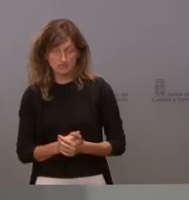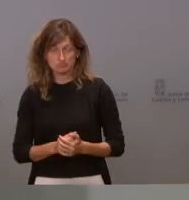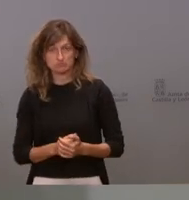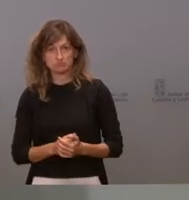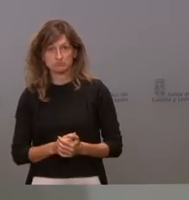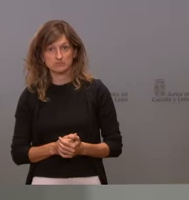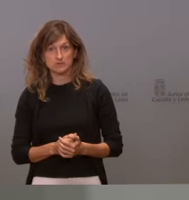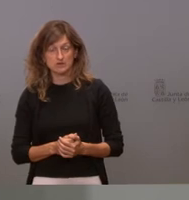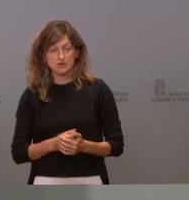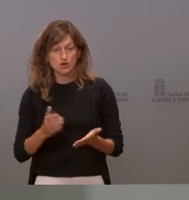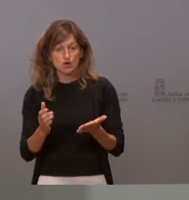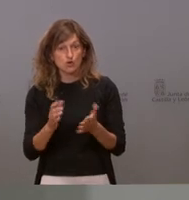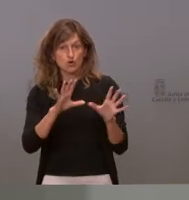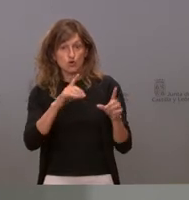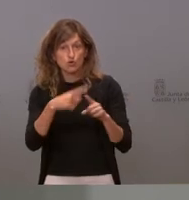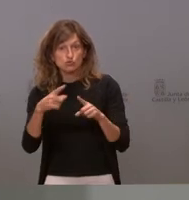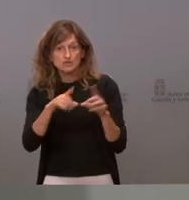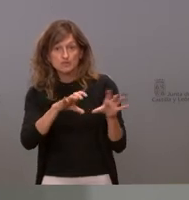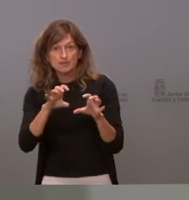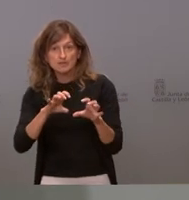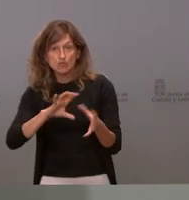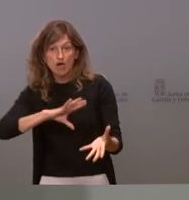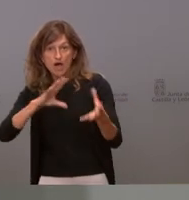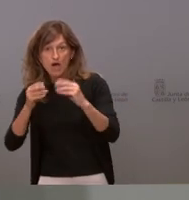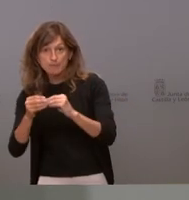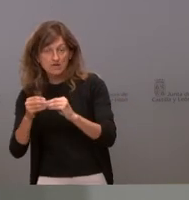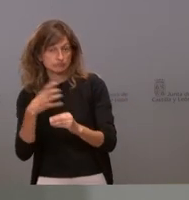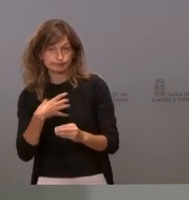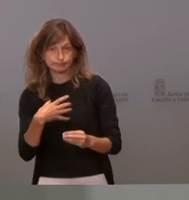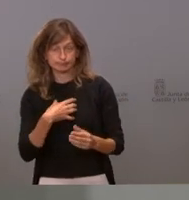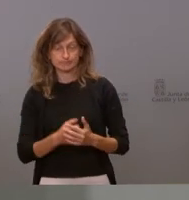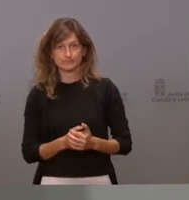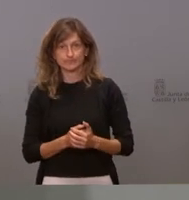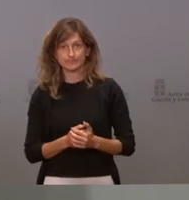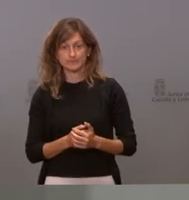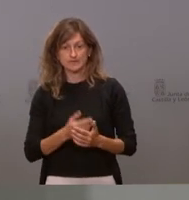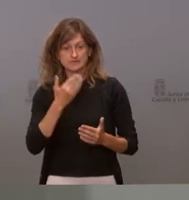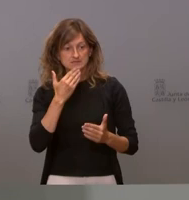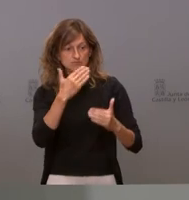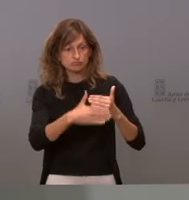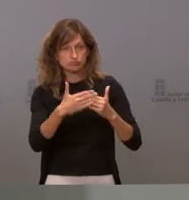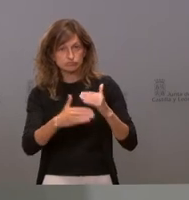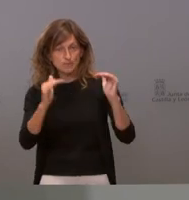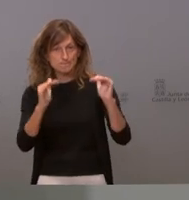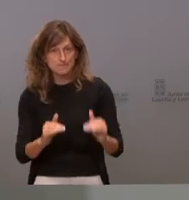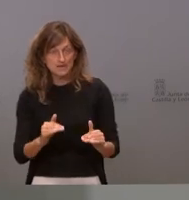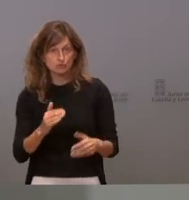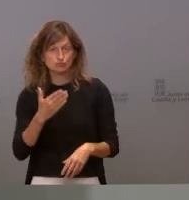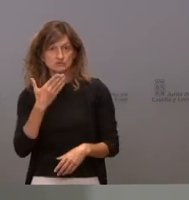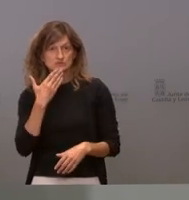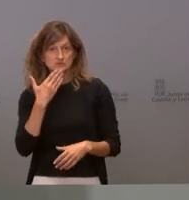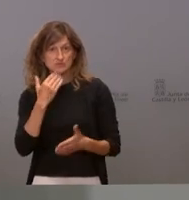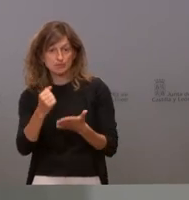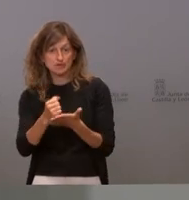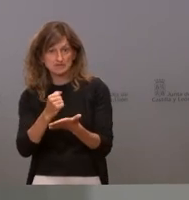podido aplicar nada de lo que hemos aprendido tampoco si hubiéramos tenido menos restricciones tendríamos menos restricciones si pudiéramos utilizar un